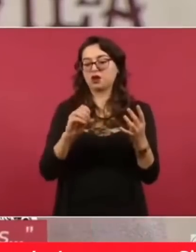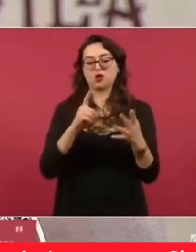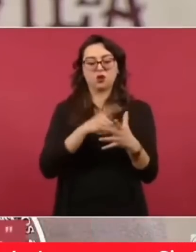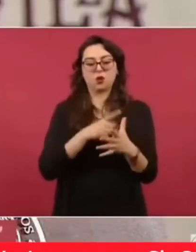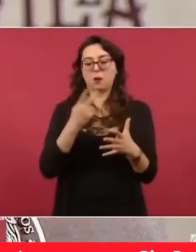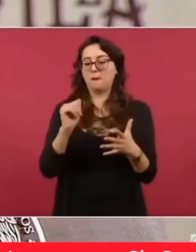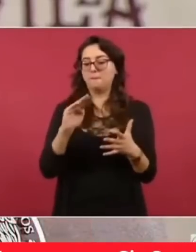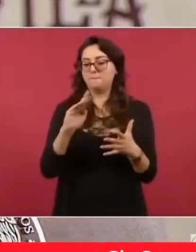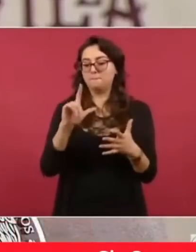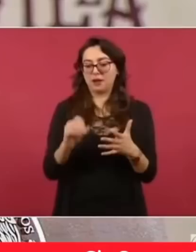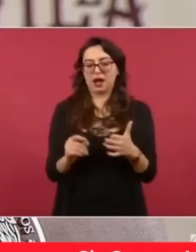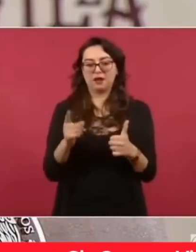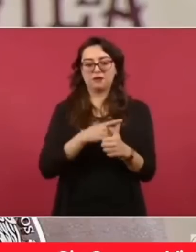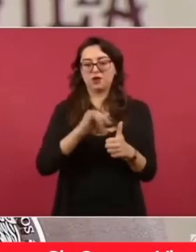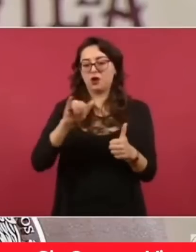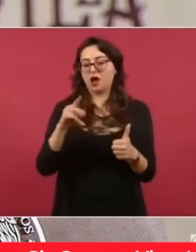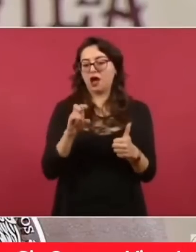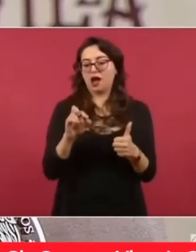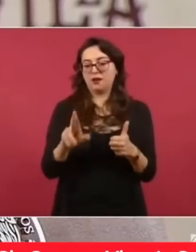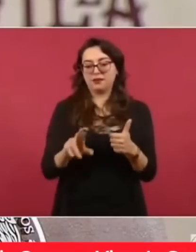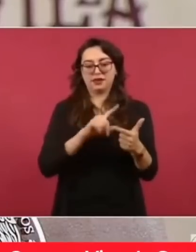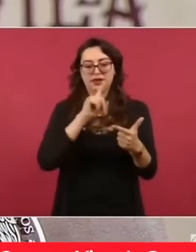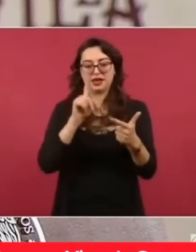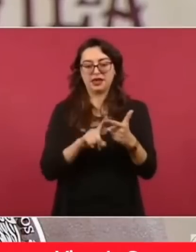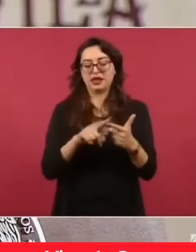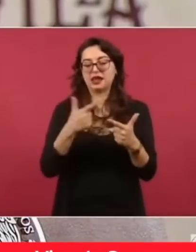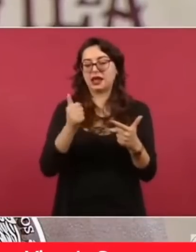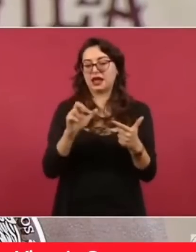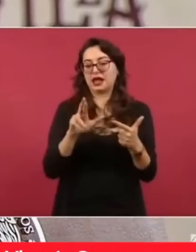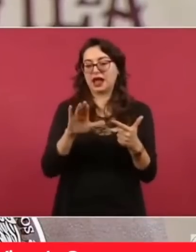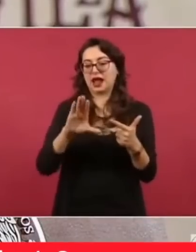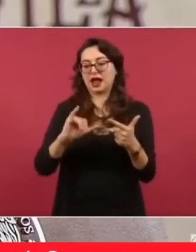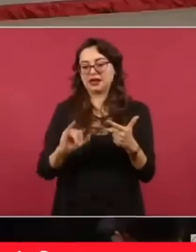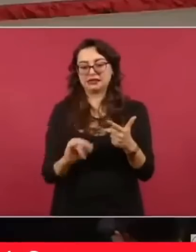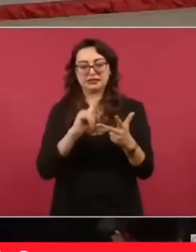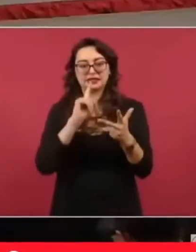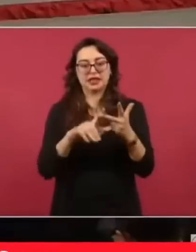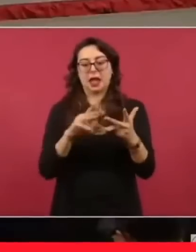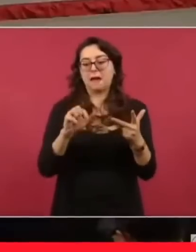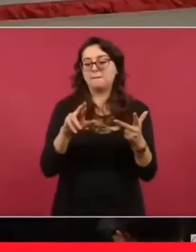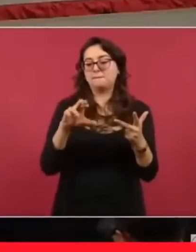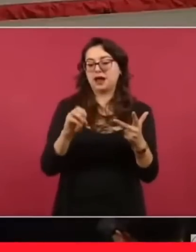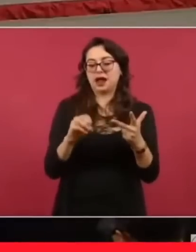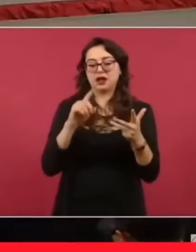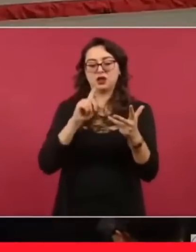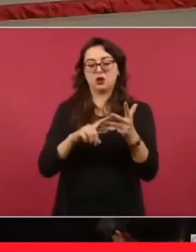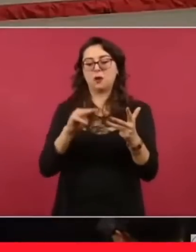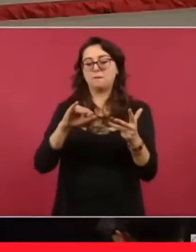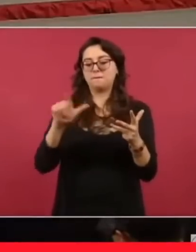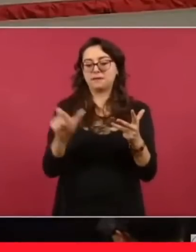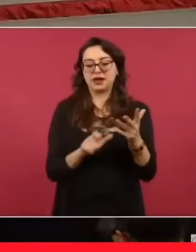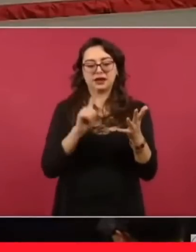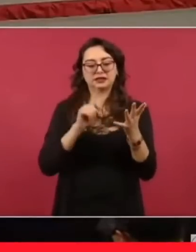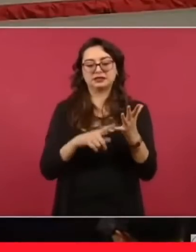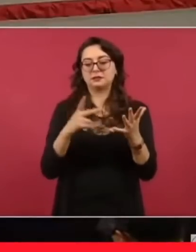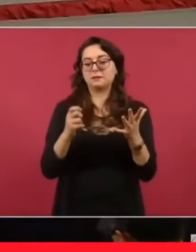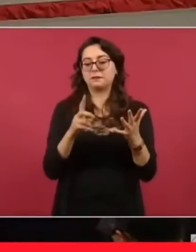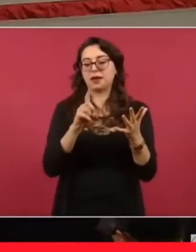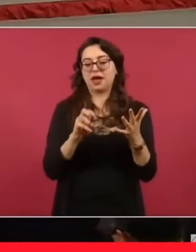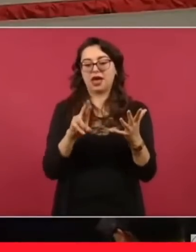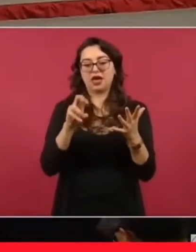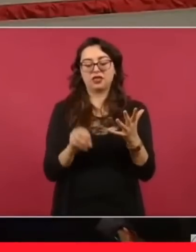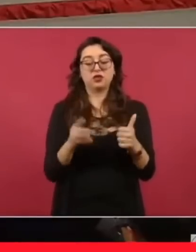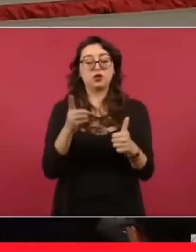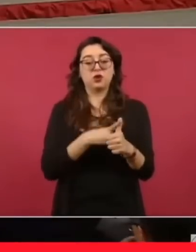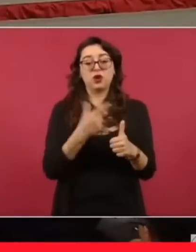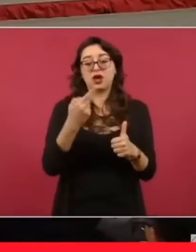Pablo Maluf, Javier Tello, el Monero Garci, Mario Maldonado, Max Kaiser, Pedro Ferriz, Guillermo